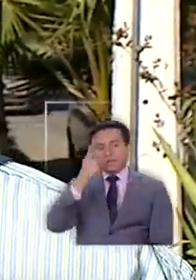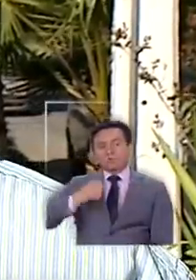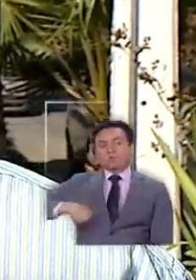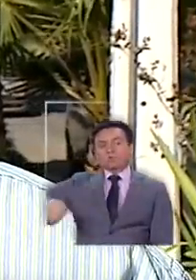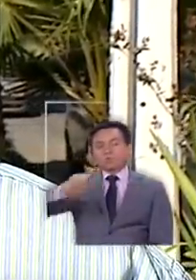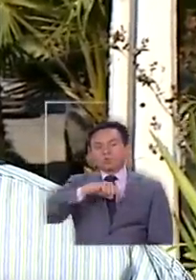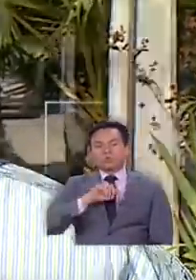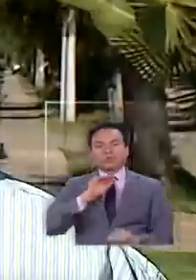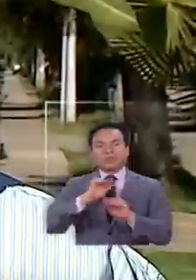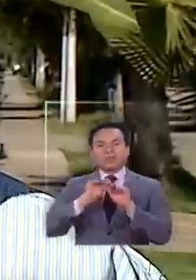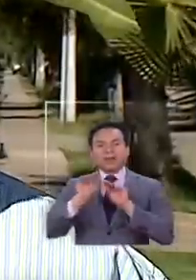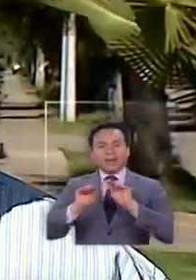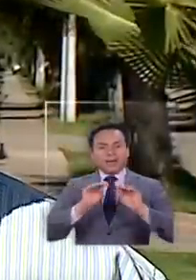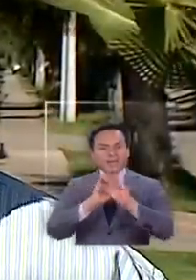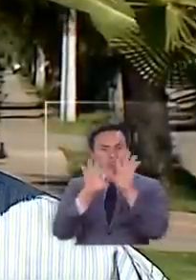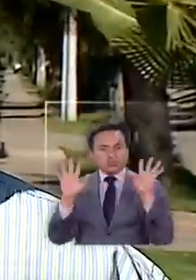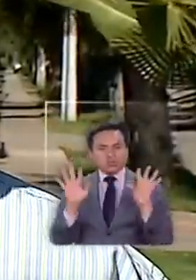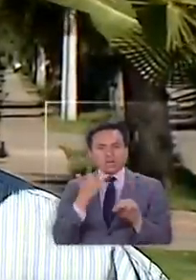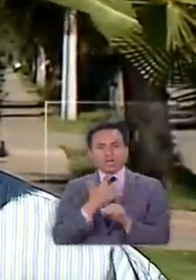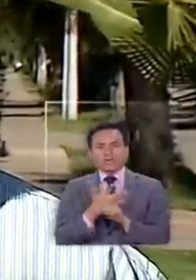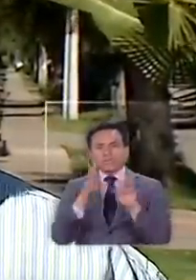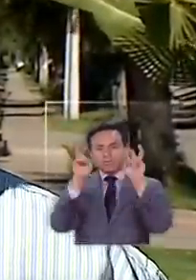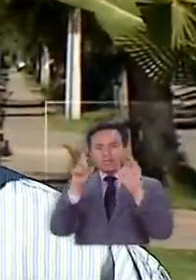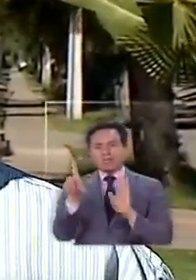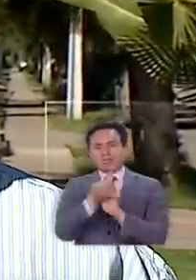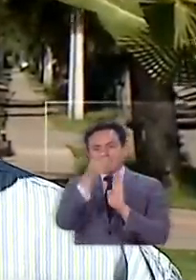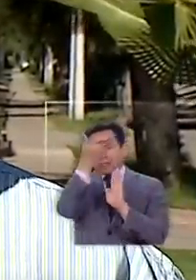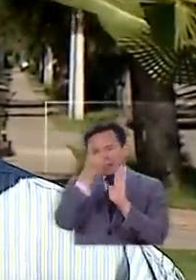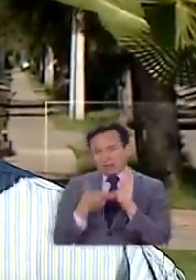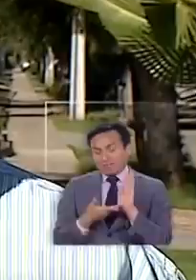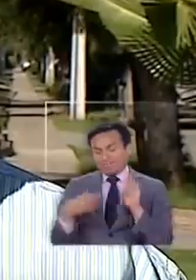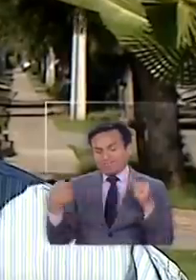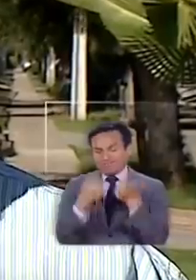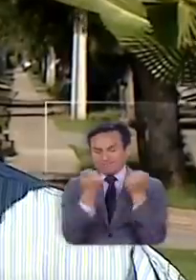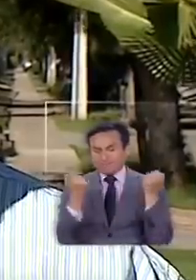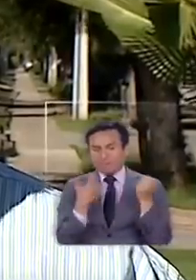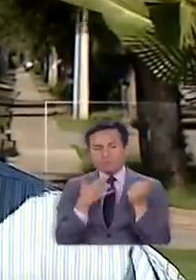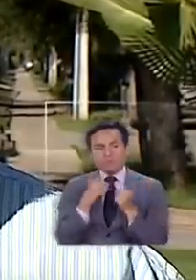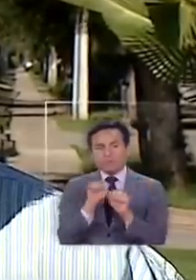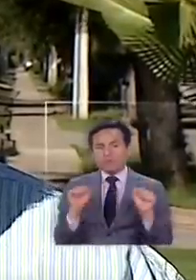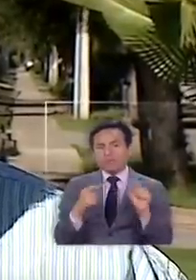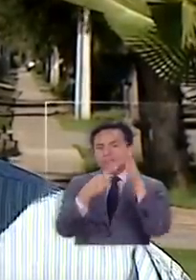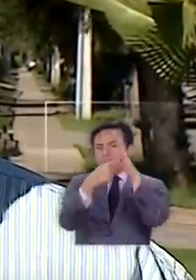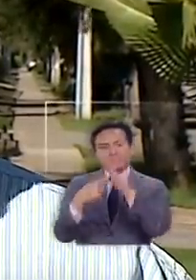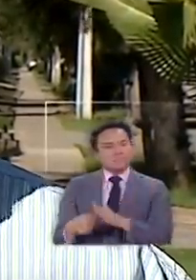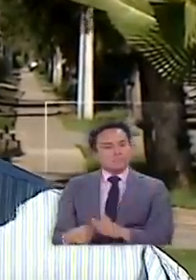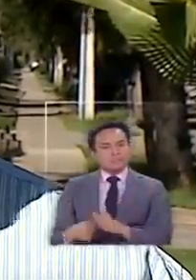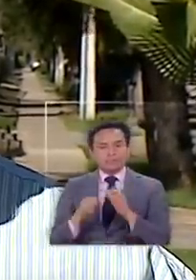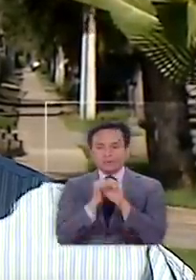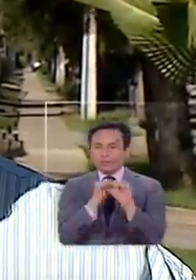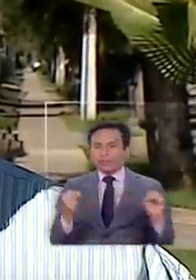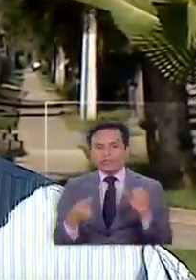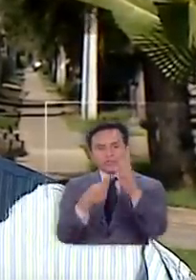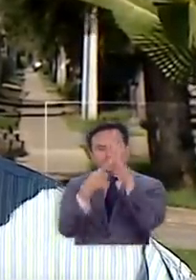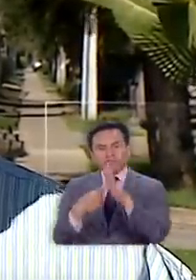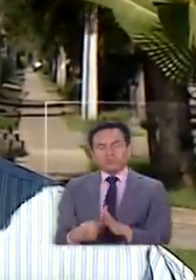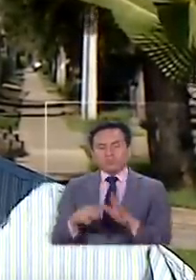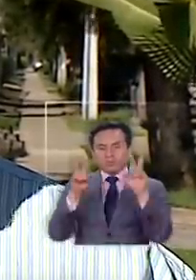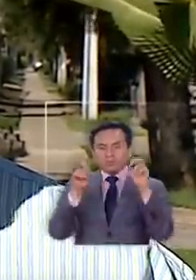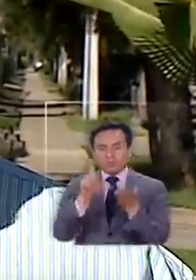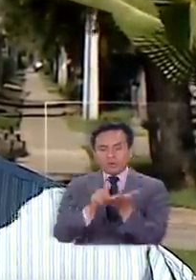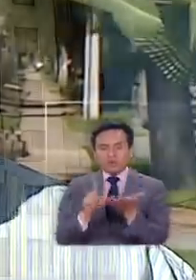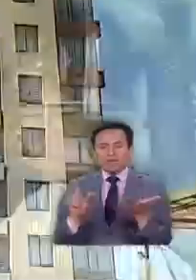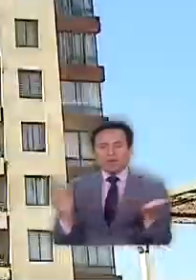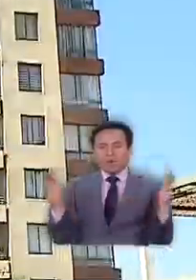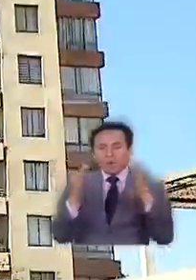tenemos que hacer la aclaración. Aquí se incurre en temas legales porque no se puede hacer una discriminación en el uso de los